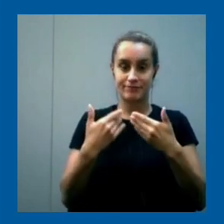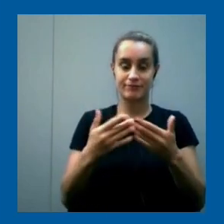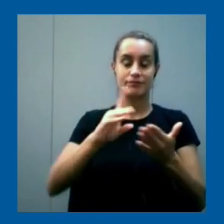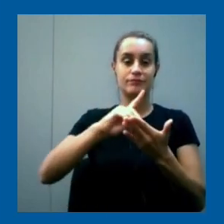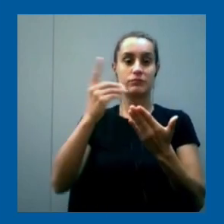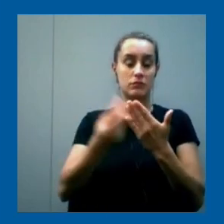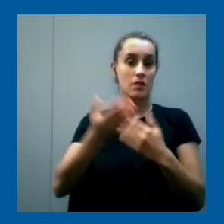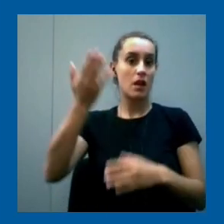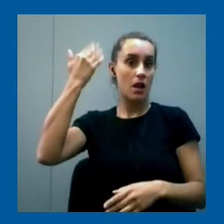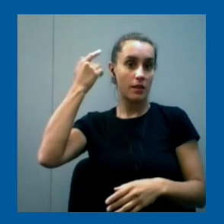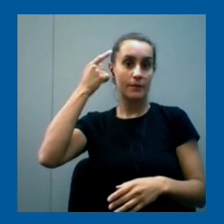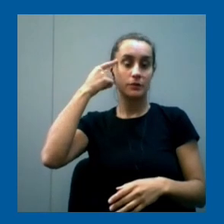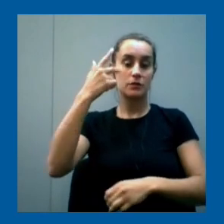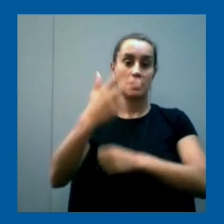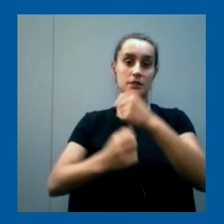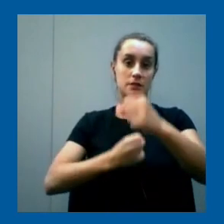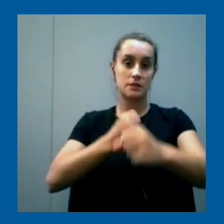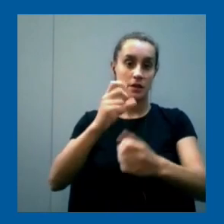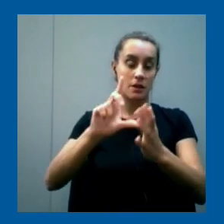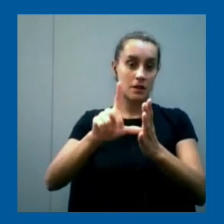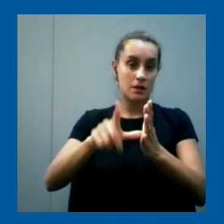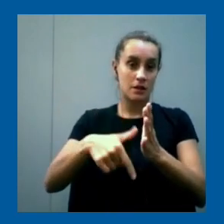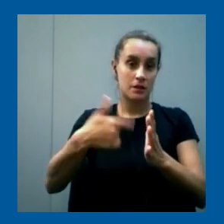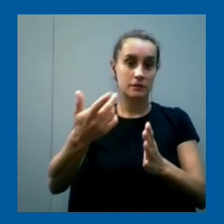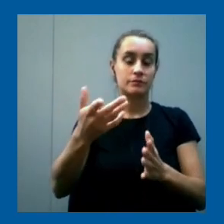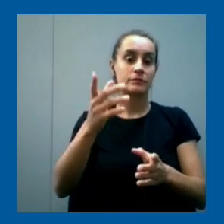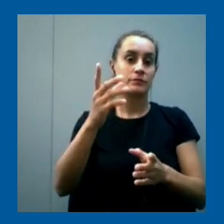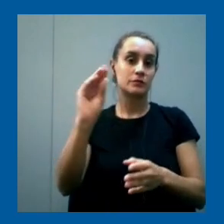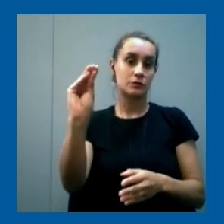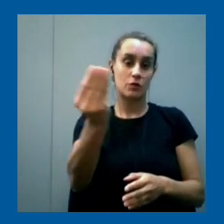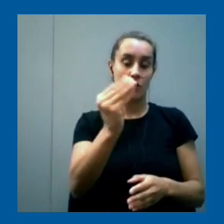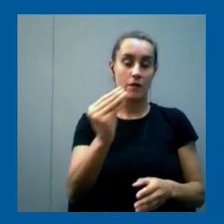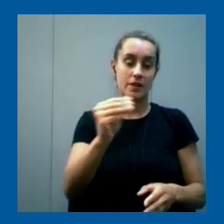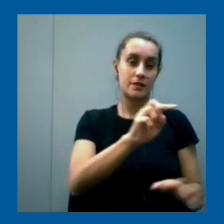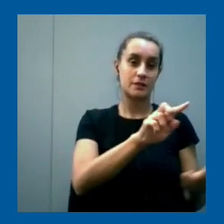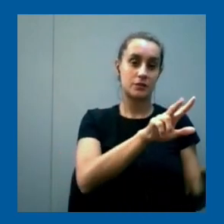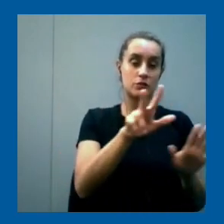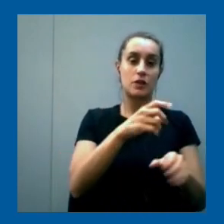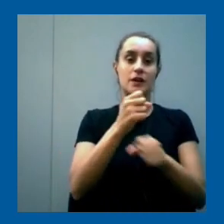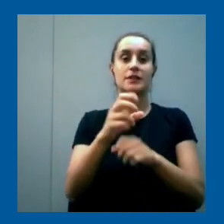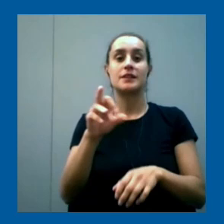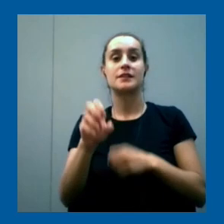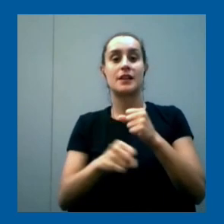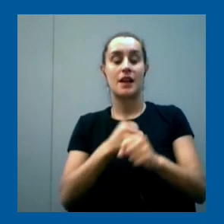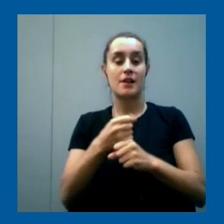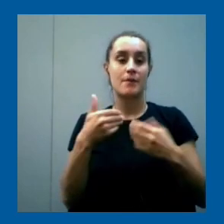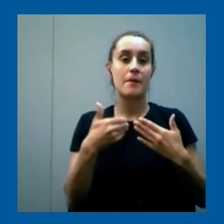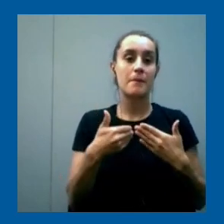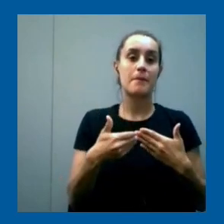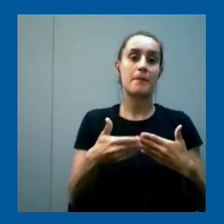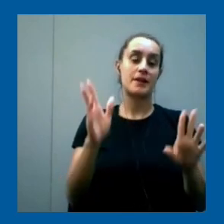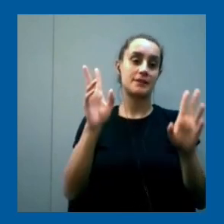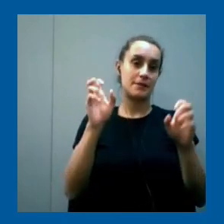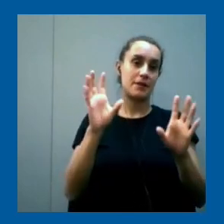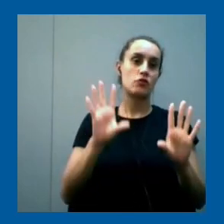pensado para tres años para acercar jóvenes de 18 a 30 años a la industria y a todo lo que es